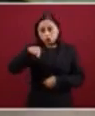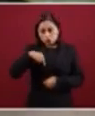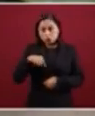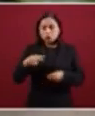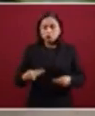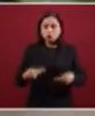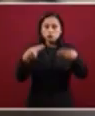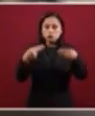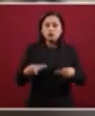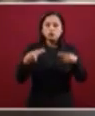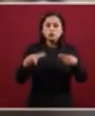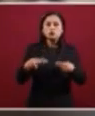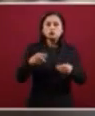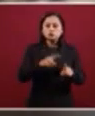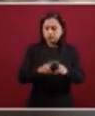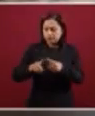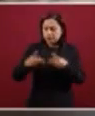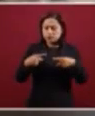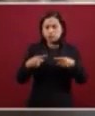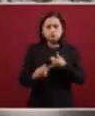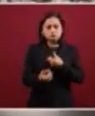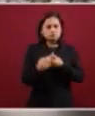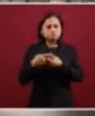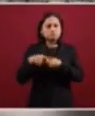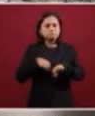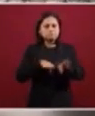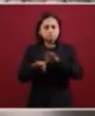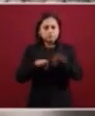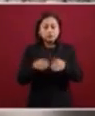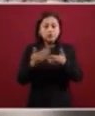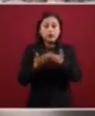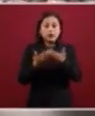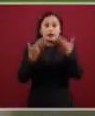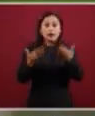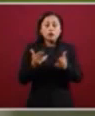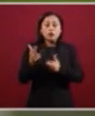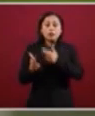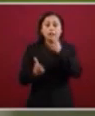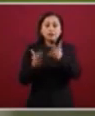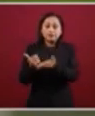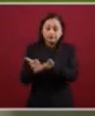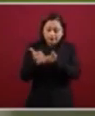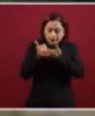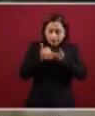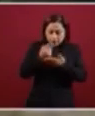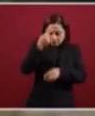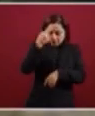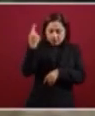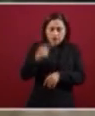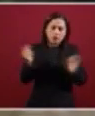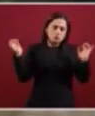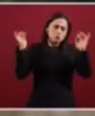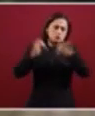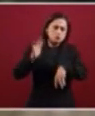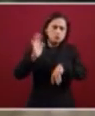damos al pueblo trabajo. El Tren nos va a hacer más fuertes para darle más trabajo a la gente.